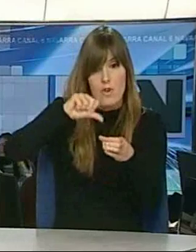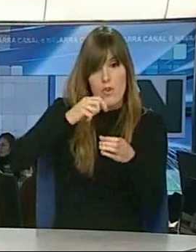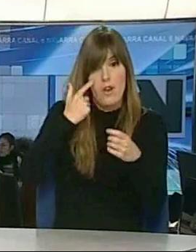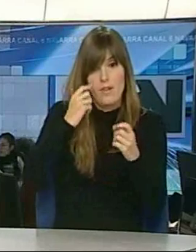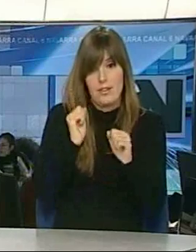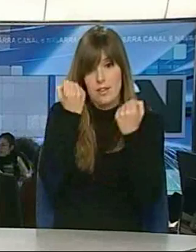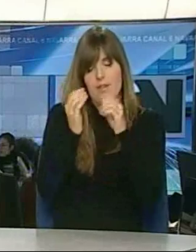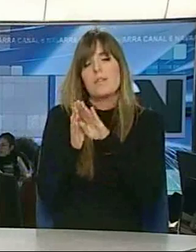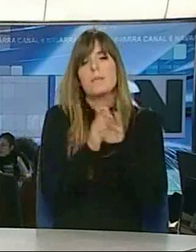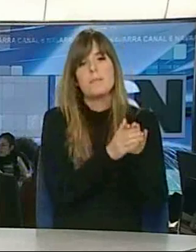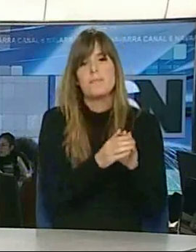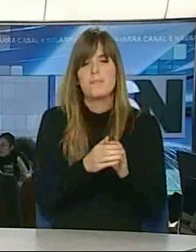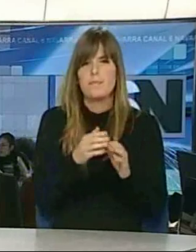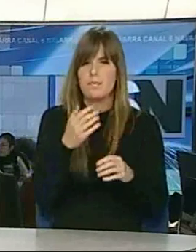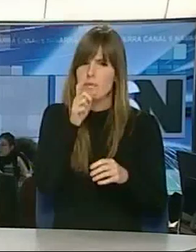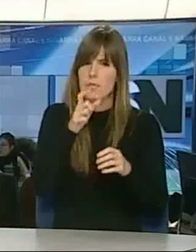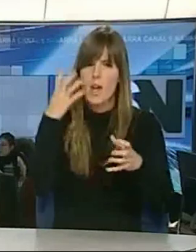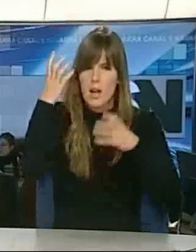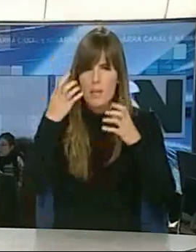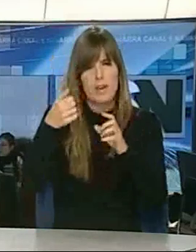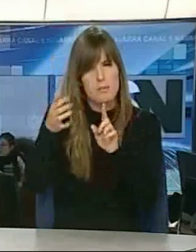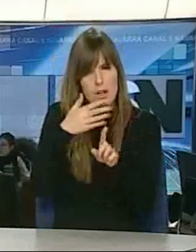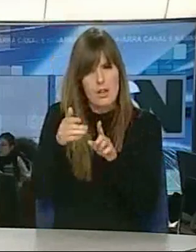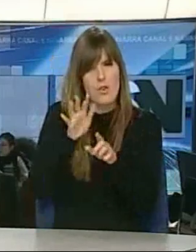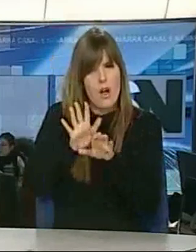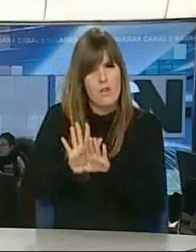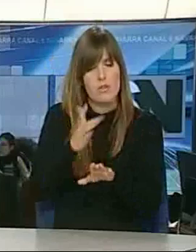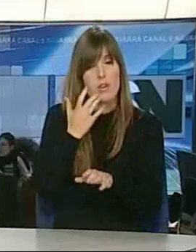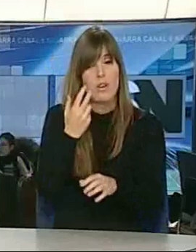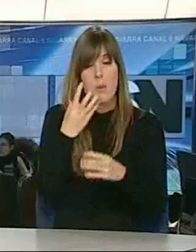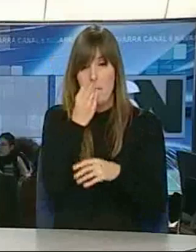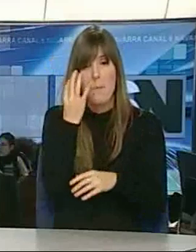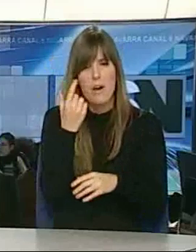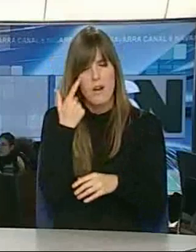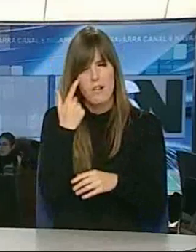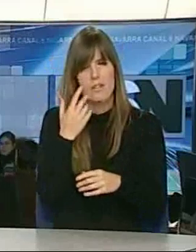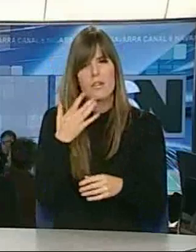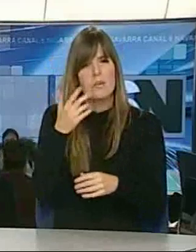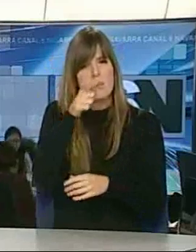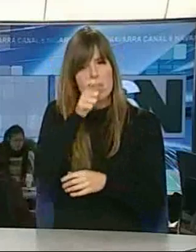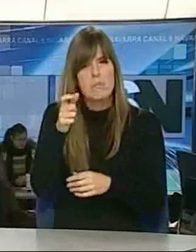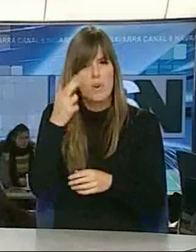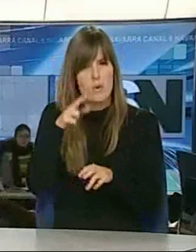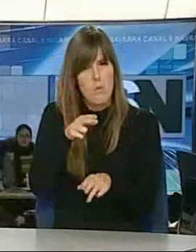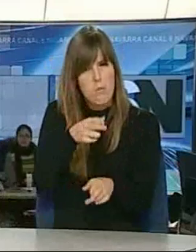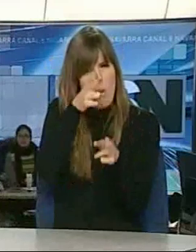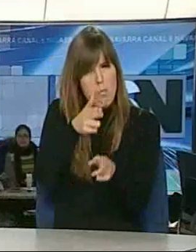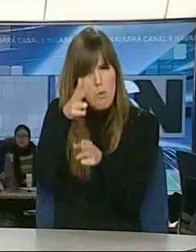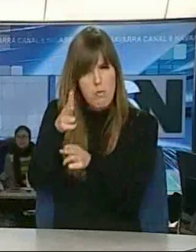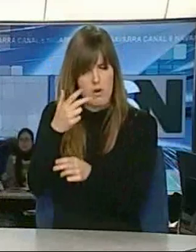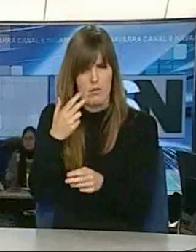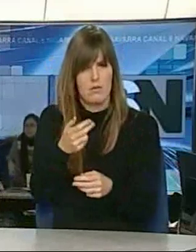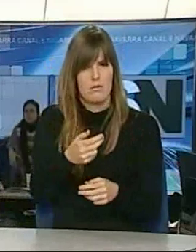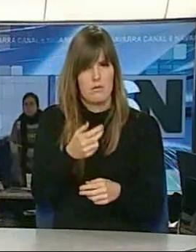El abandono y el maltrato animal en ocasiones van unidos. Es el caso de esta perrita que servía como blanco móvil a desalmados que le dispararon con una